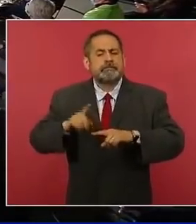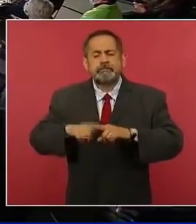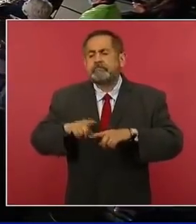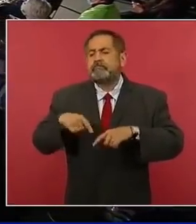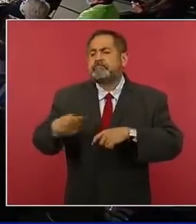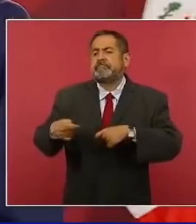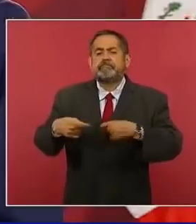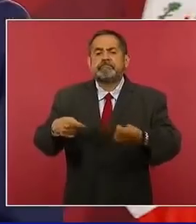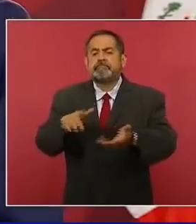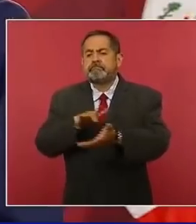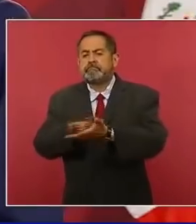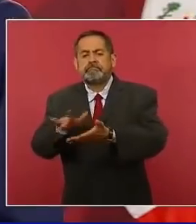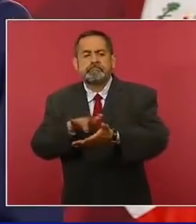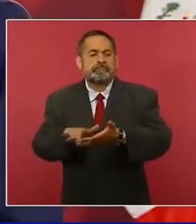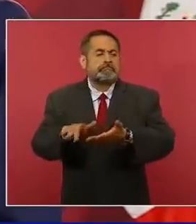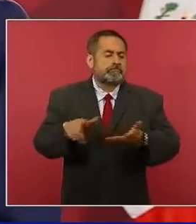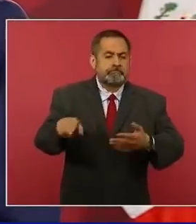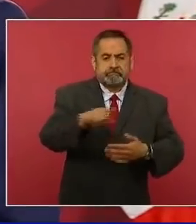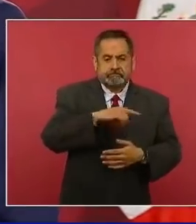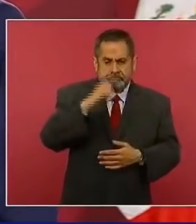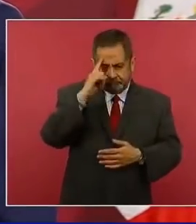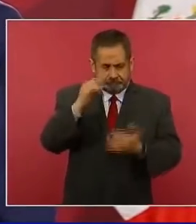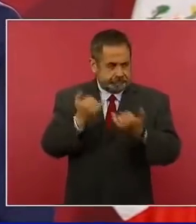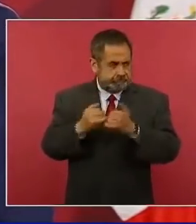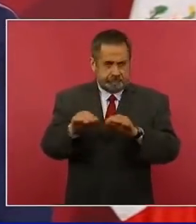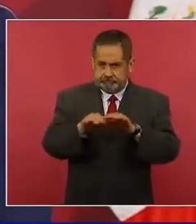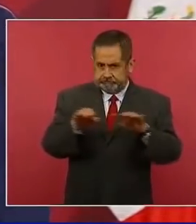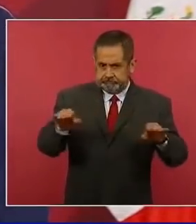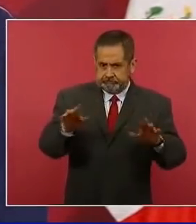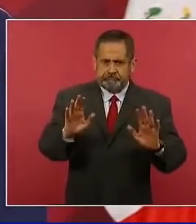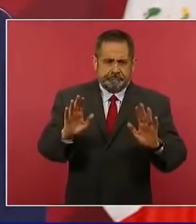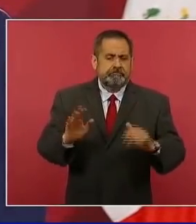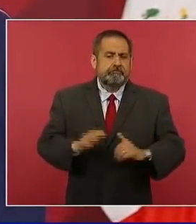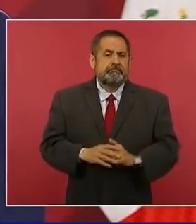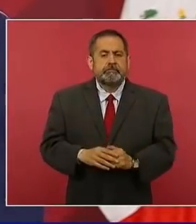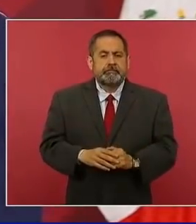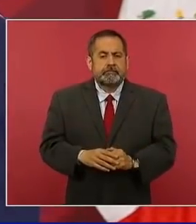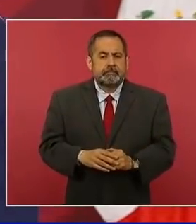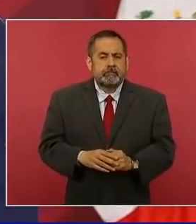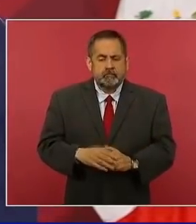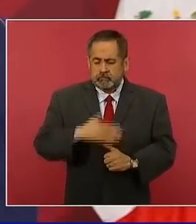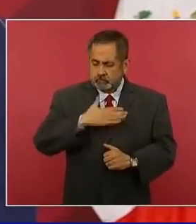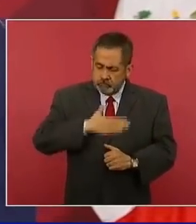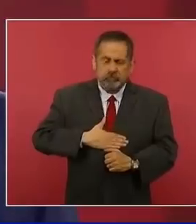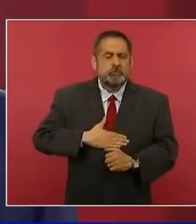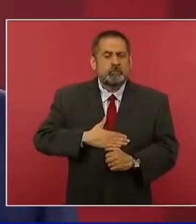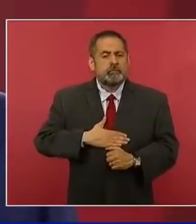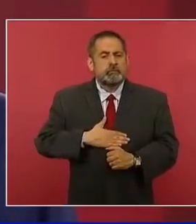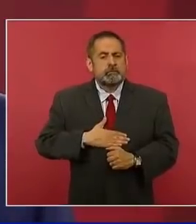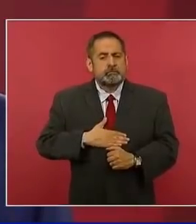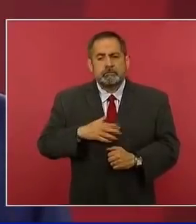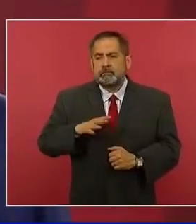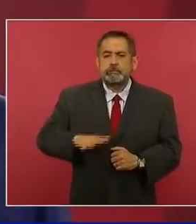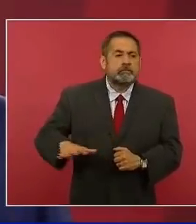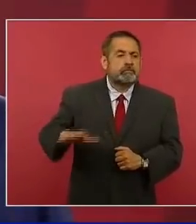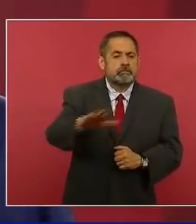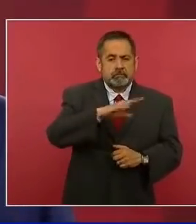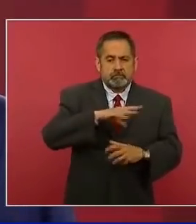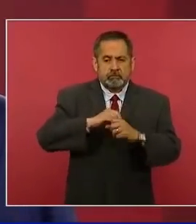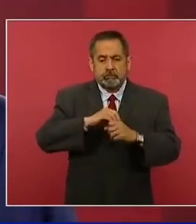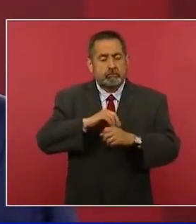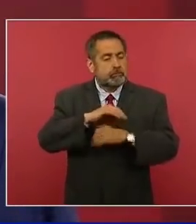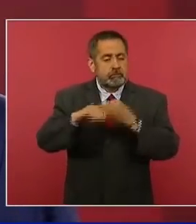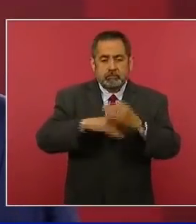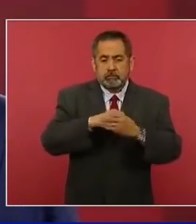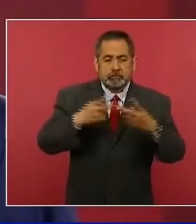equilibrado, justo, que comprenda todos los periodistas del